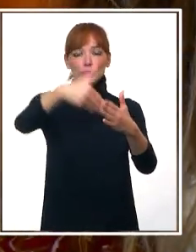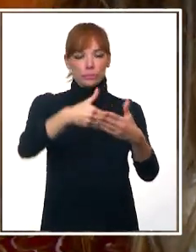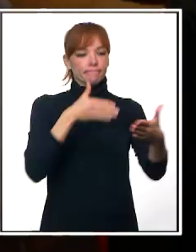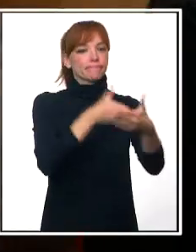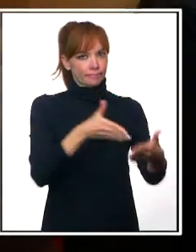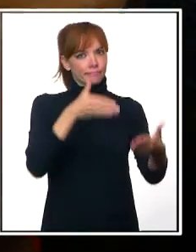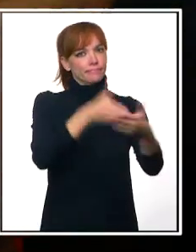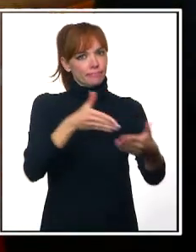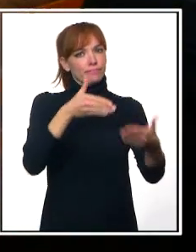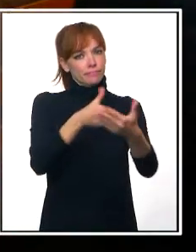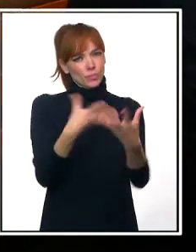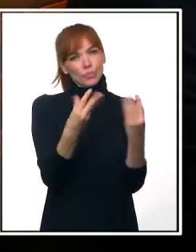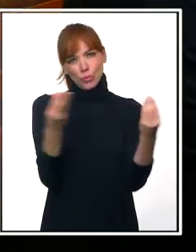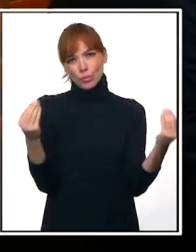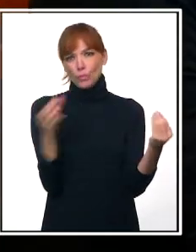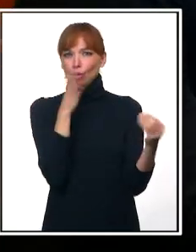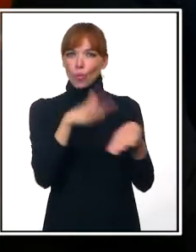se van encontrando en la sociedad.